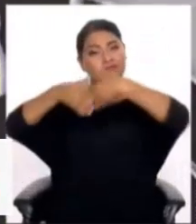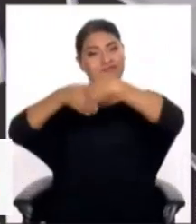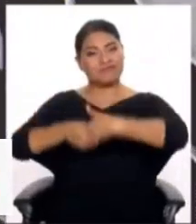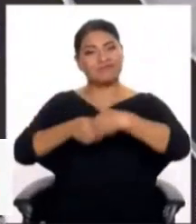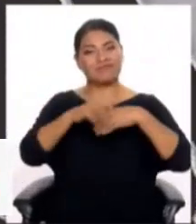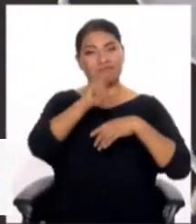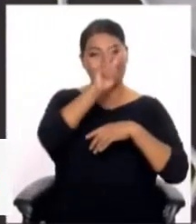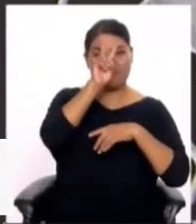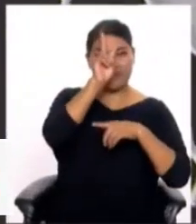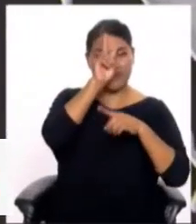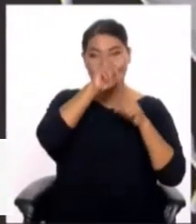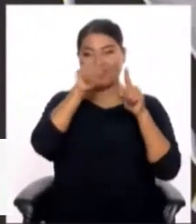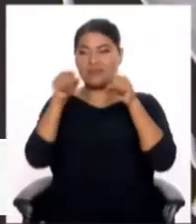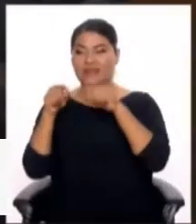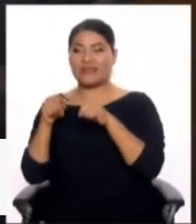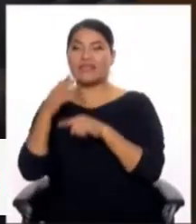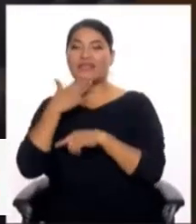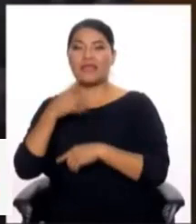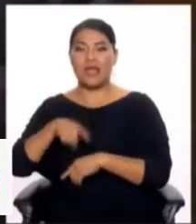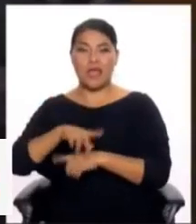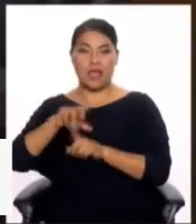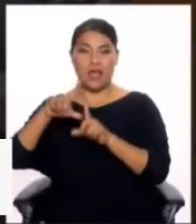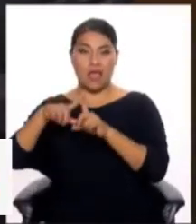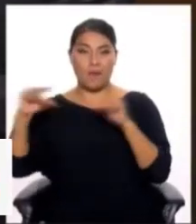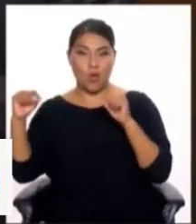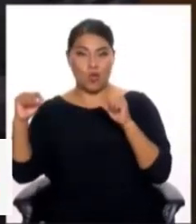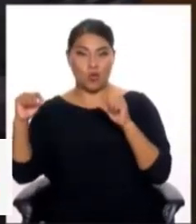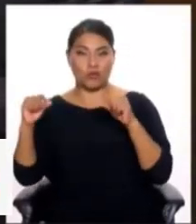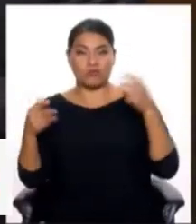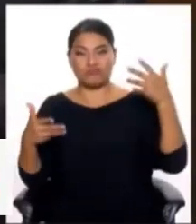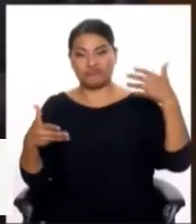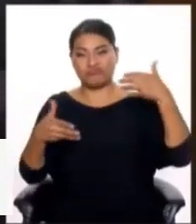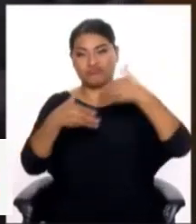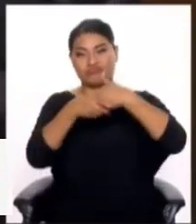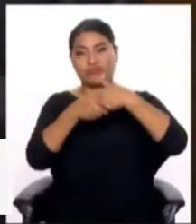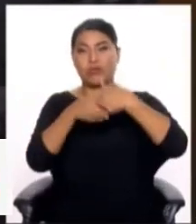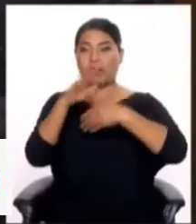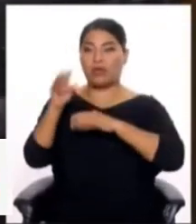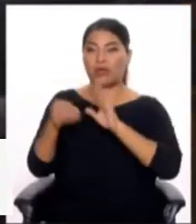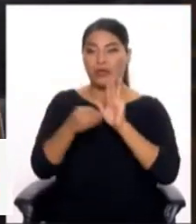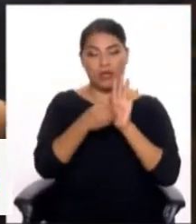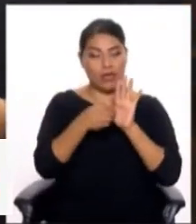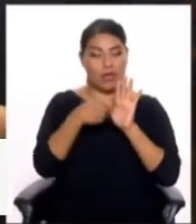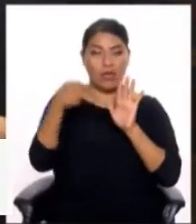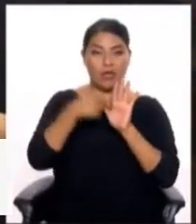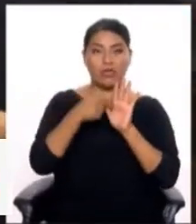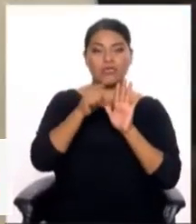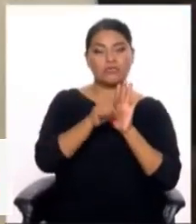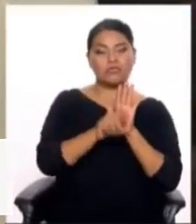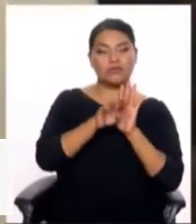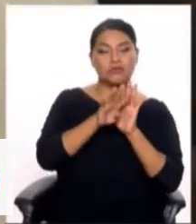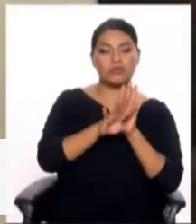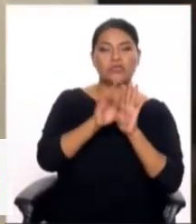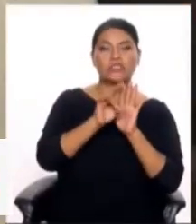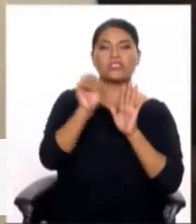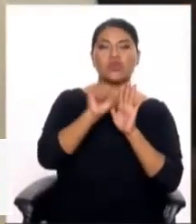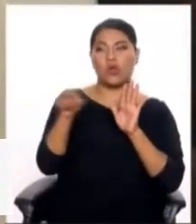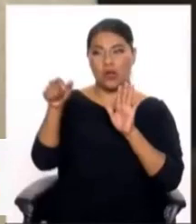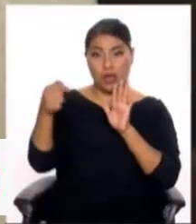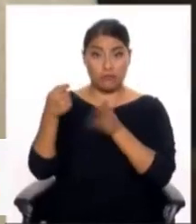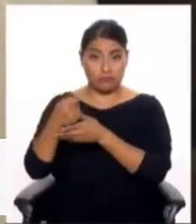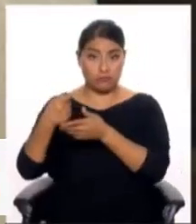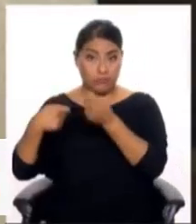Perú conmemora las buenas relaciones diplomáticas entre Perú y Japón y presenta una moneda de plata